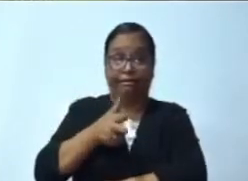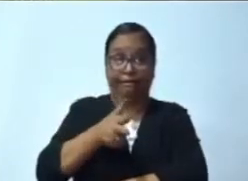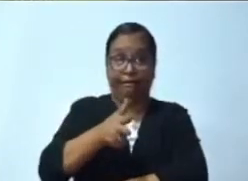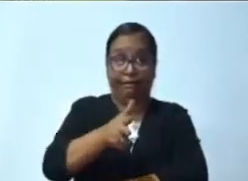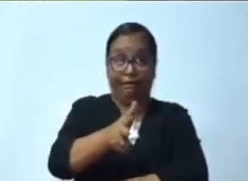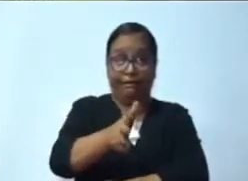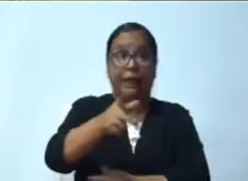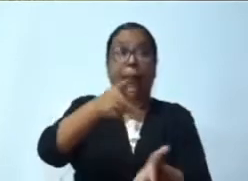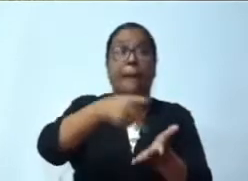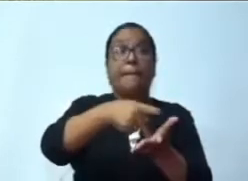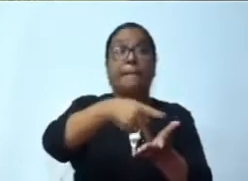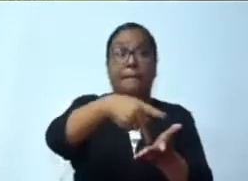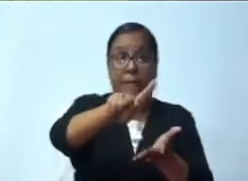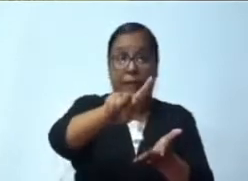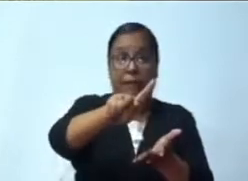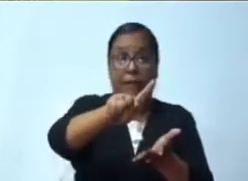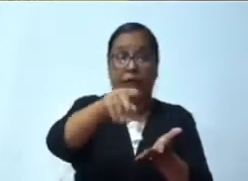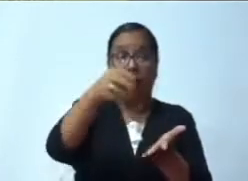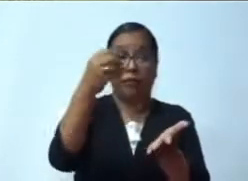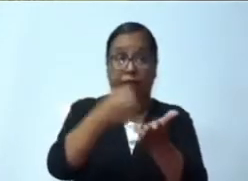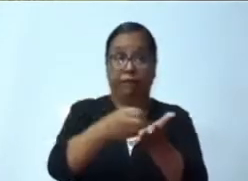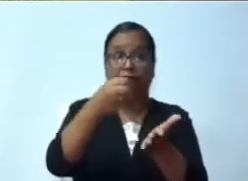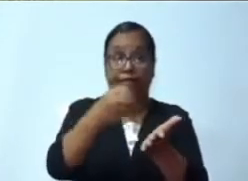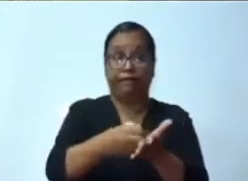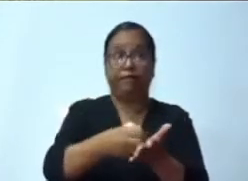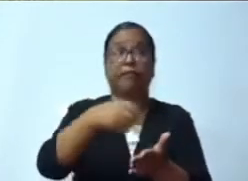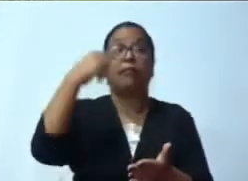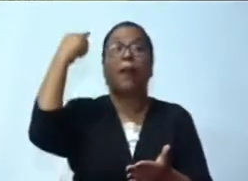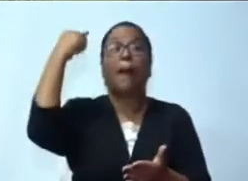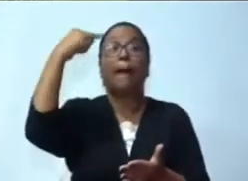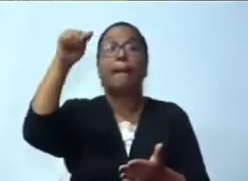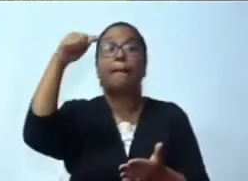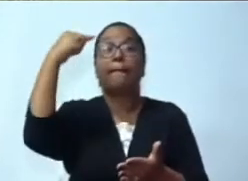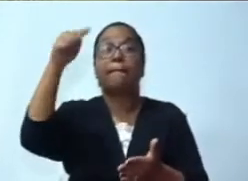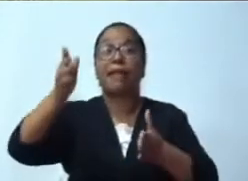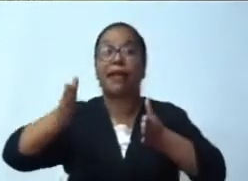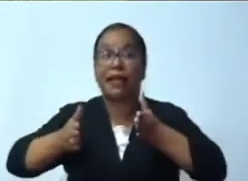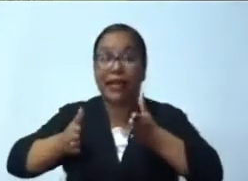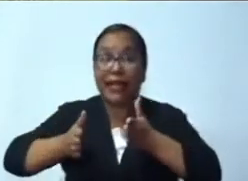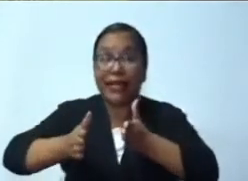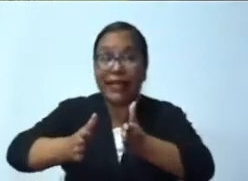ese valor en dinero, es para el mantenimiento vial.